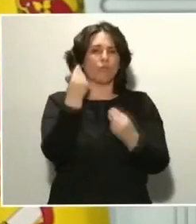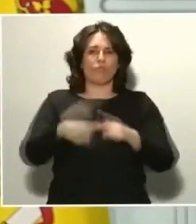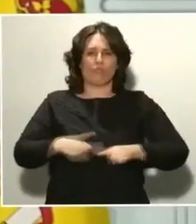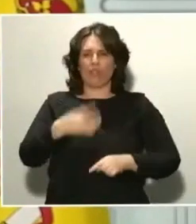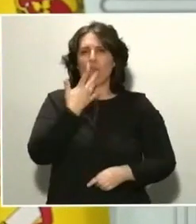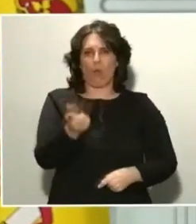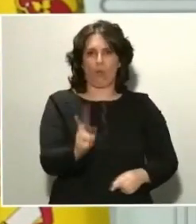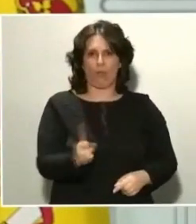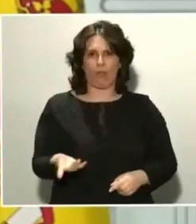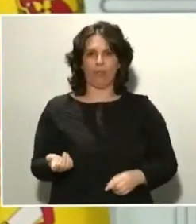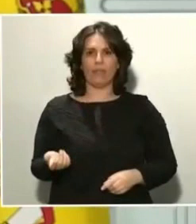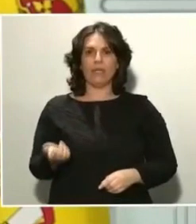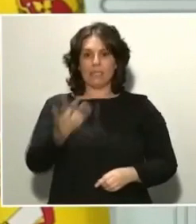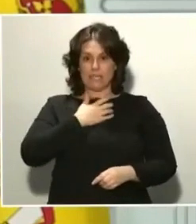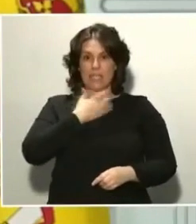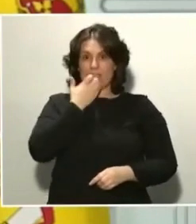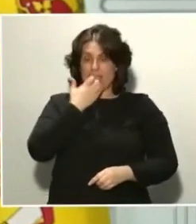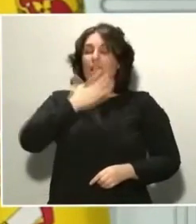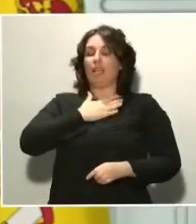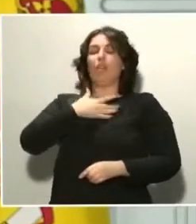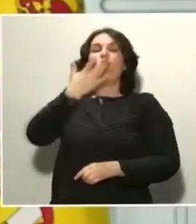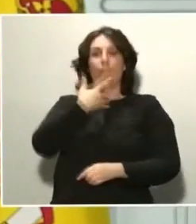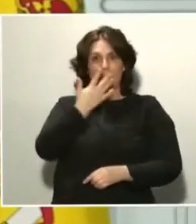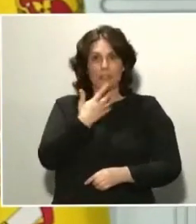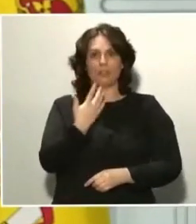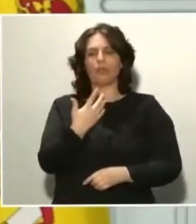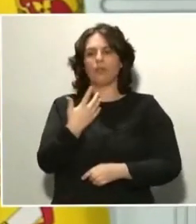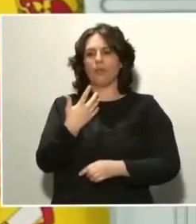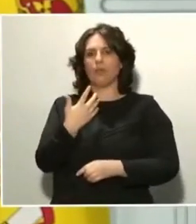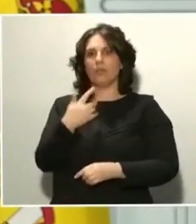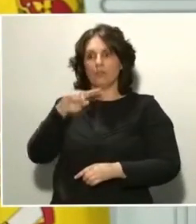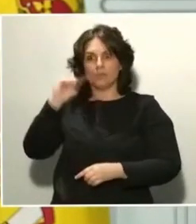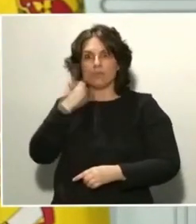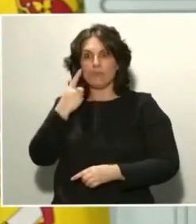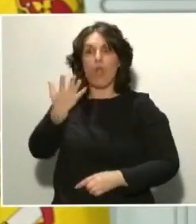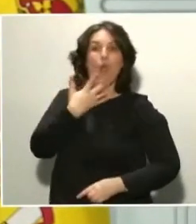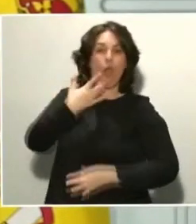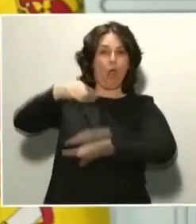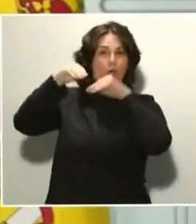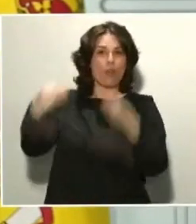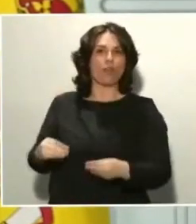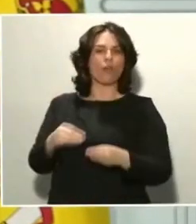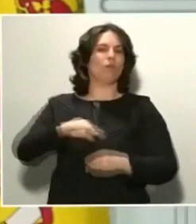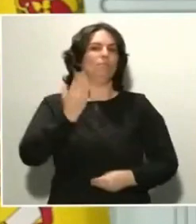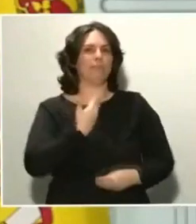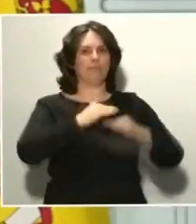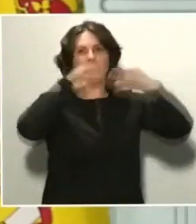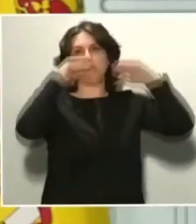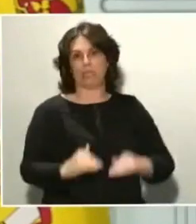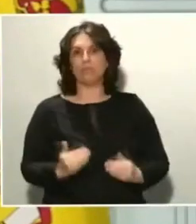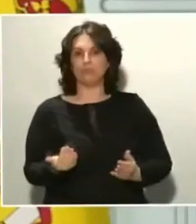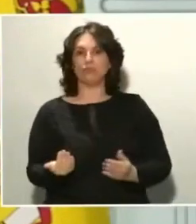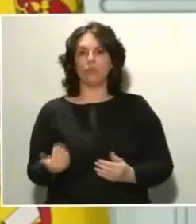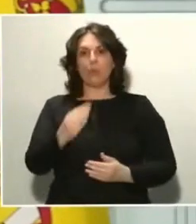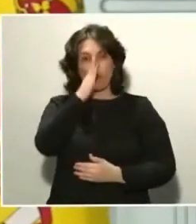sea nuestro conocimiento del COVID-19, su amenaza será infinitamente menor. Y a esto estamos dedicando y vamos a dedicar todos nuestros